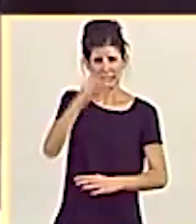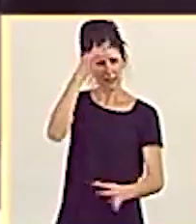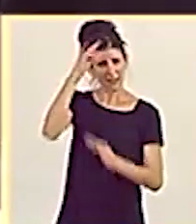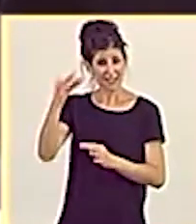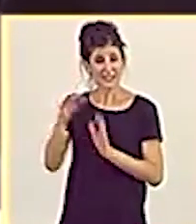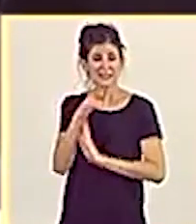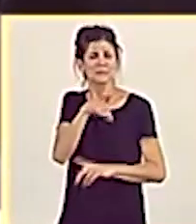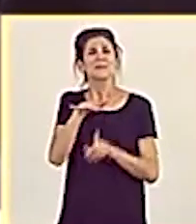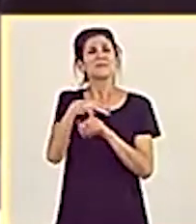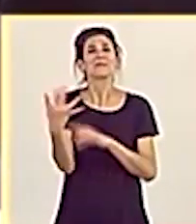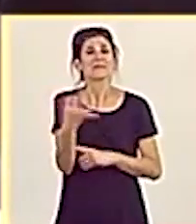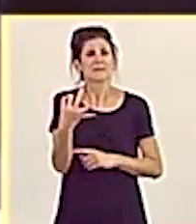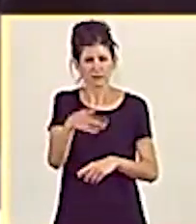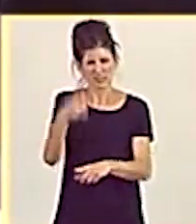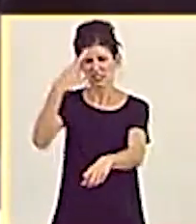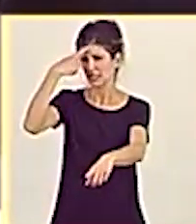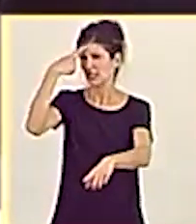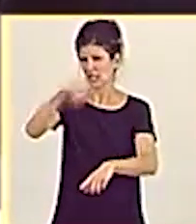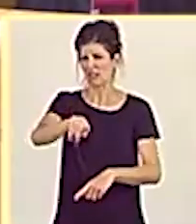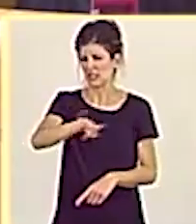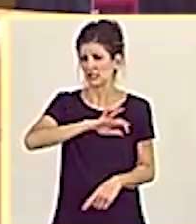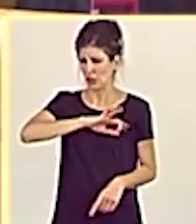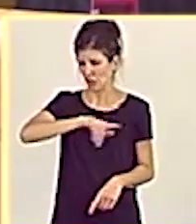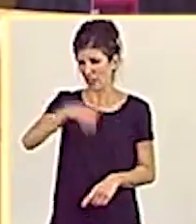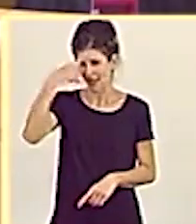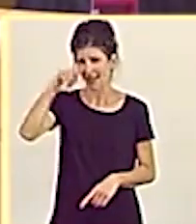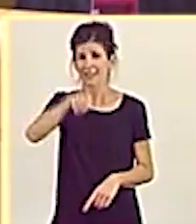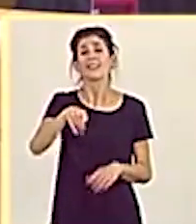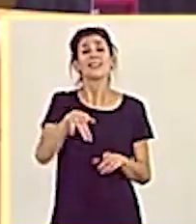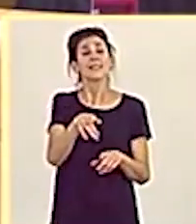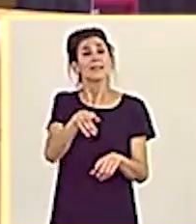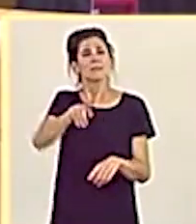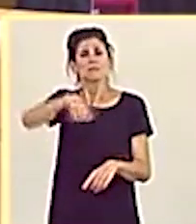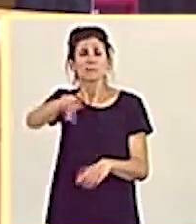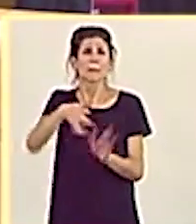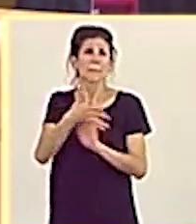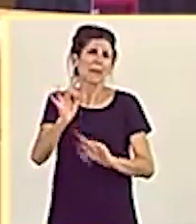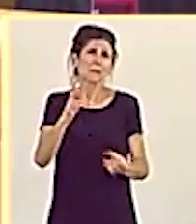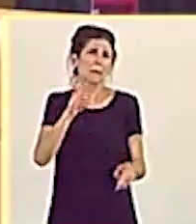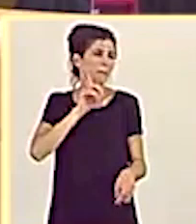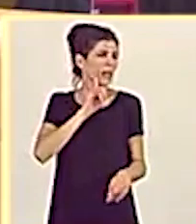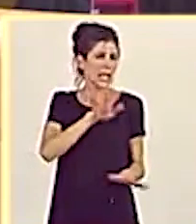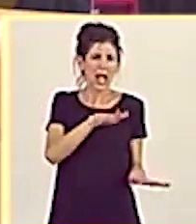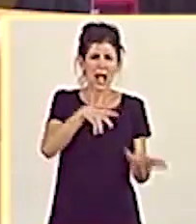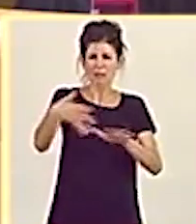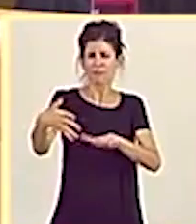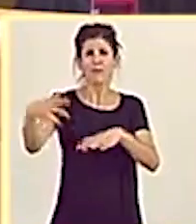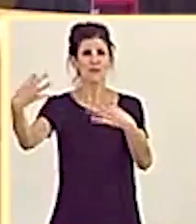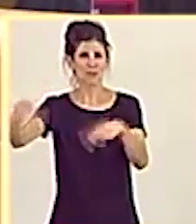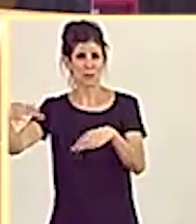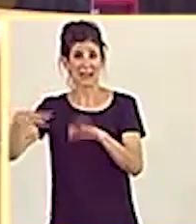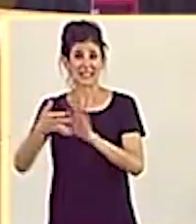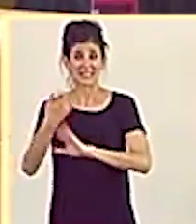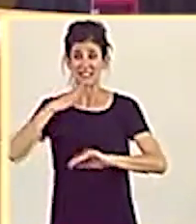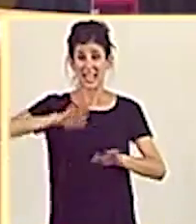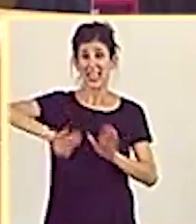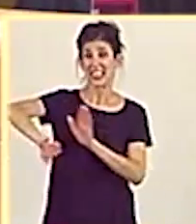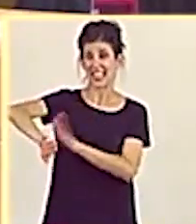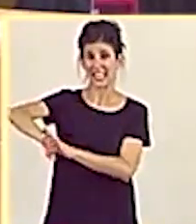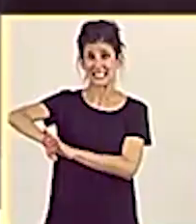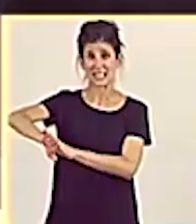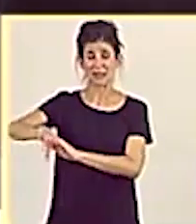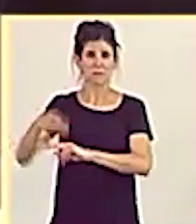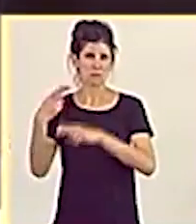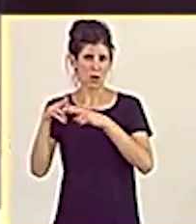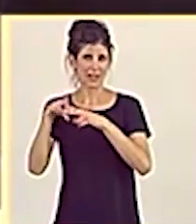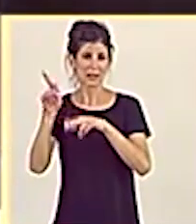que pasa, y usted lo sabe, señoría, es que ustedes han normalizado la mentira. Tanto la derecha política como